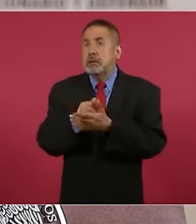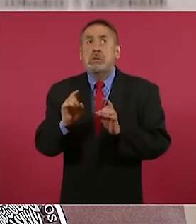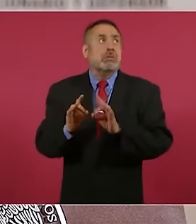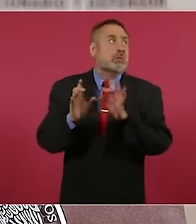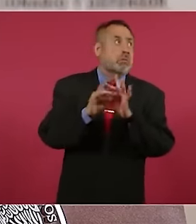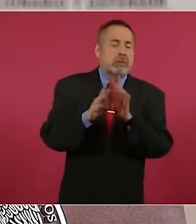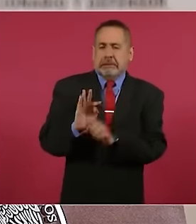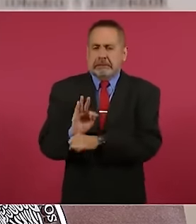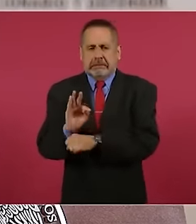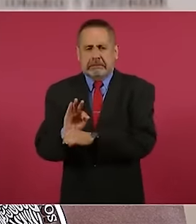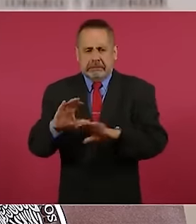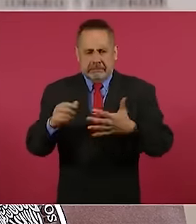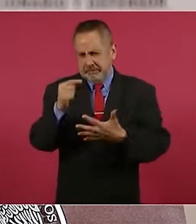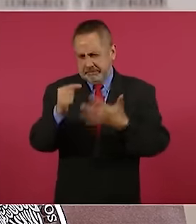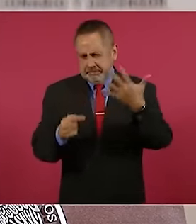hidrometeorológicos.